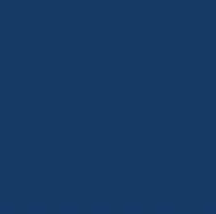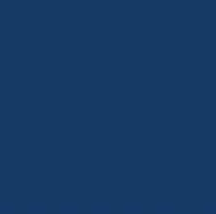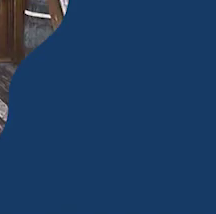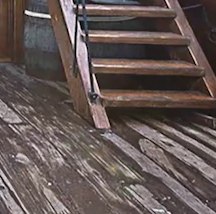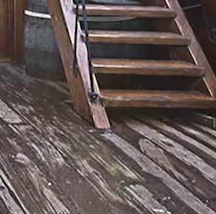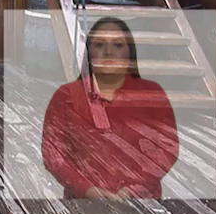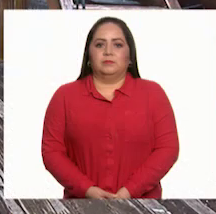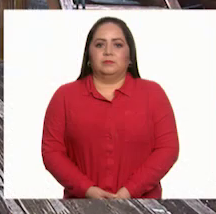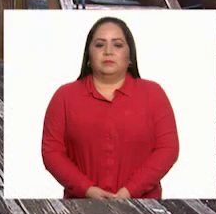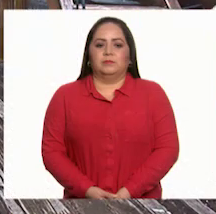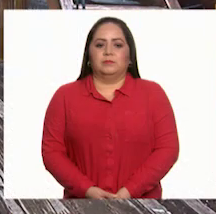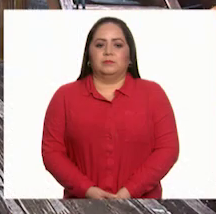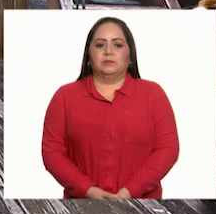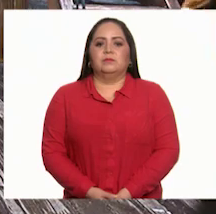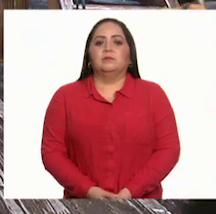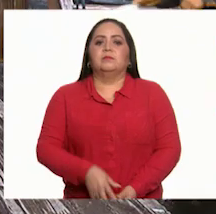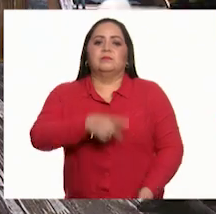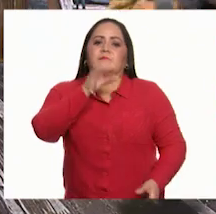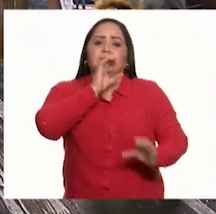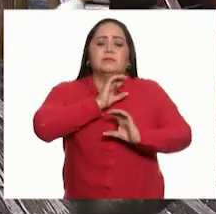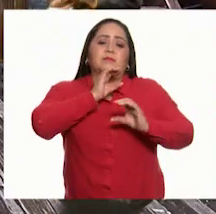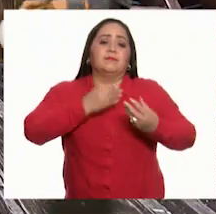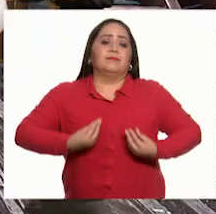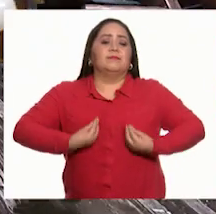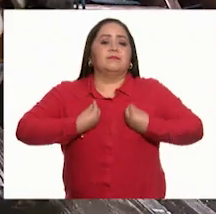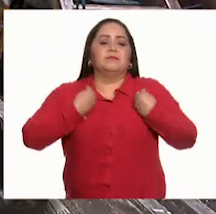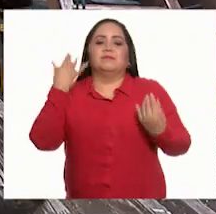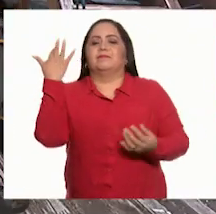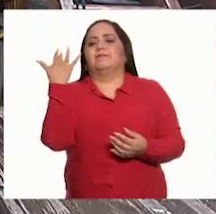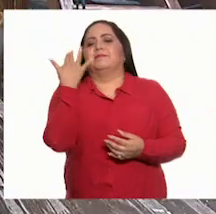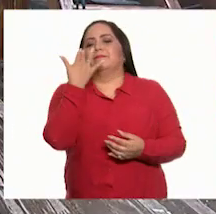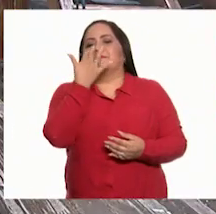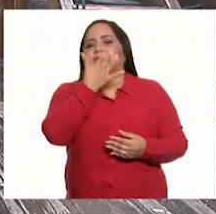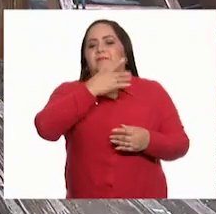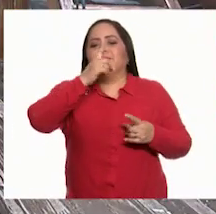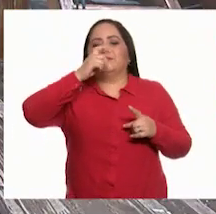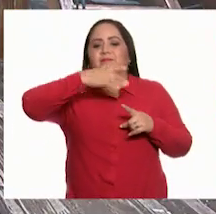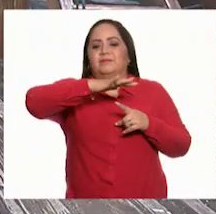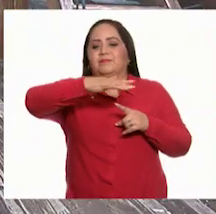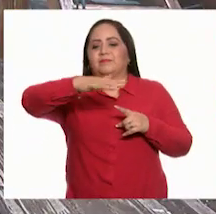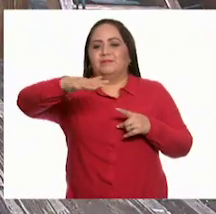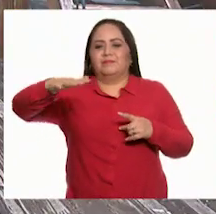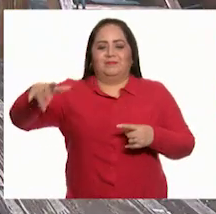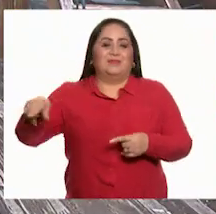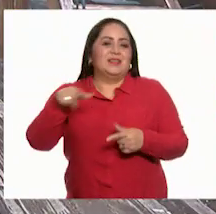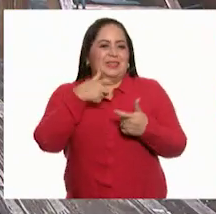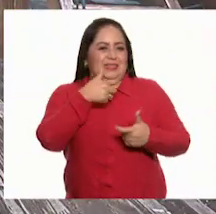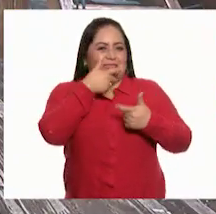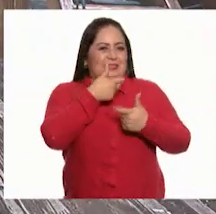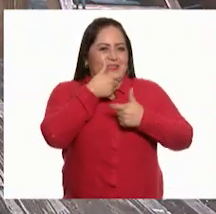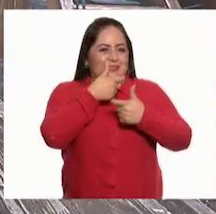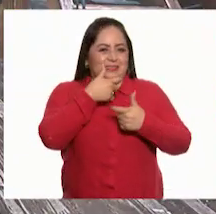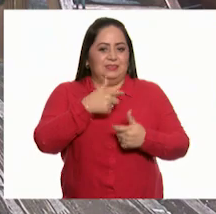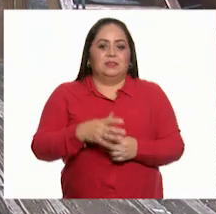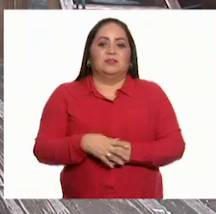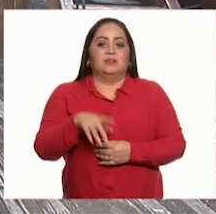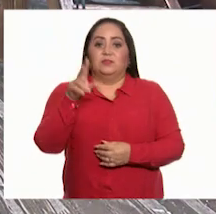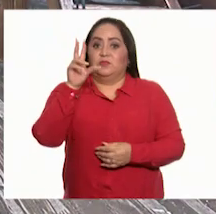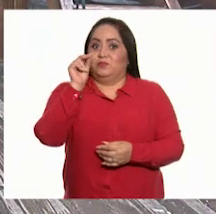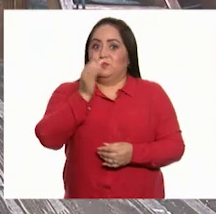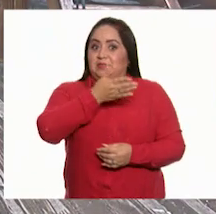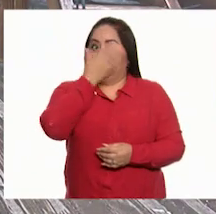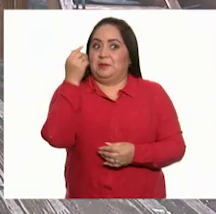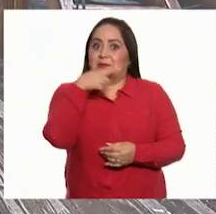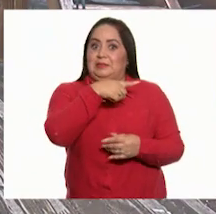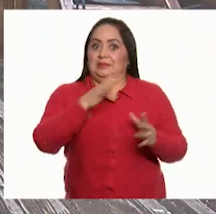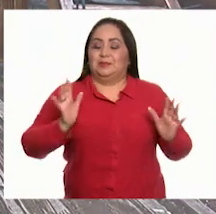La vida es más sabrosa, en el mar todo es felicidad. Lolo no sabe la